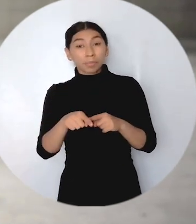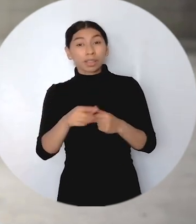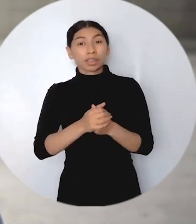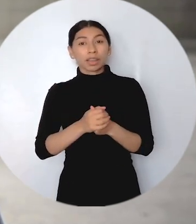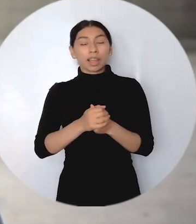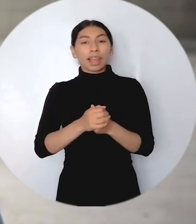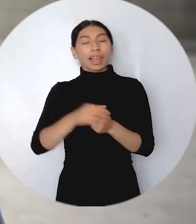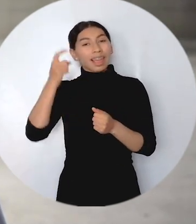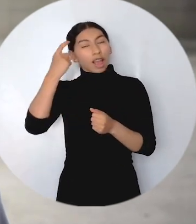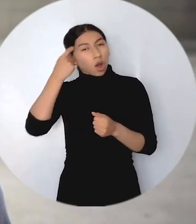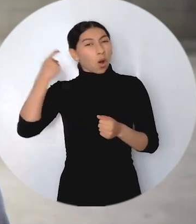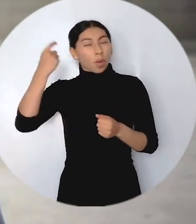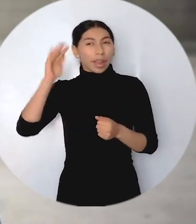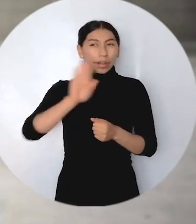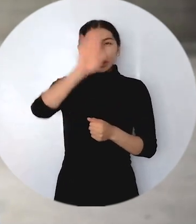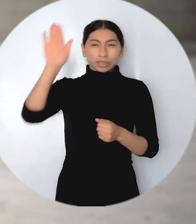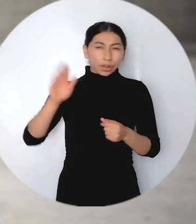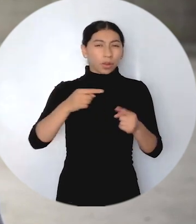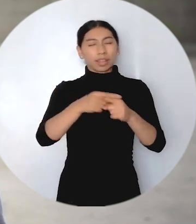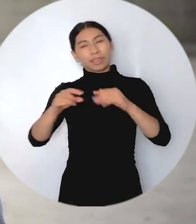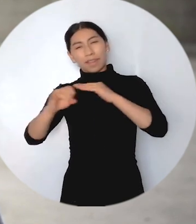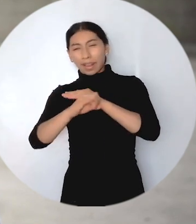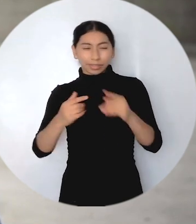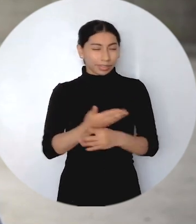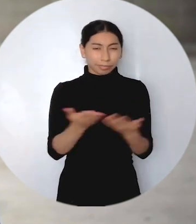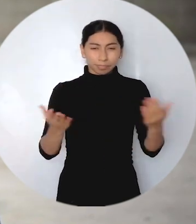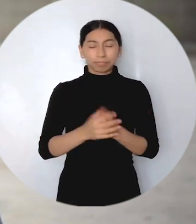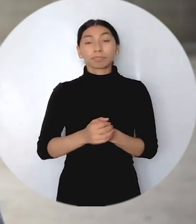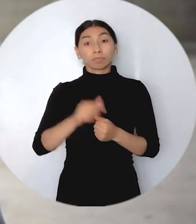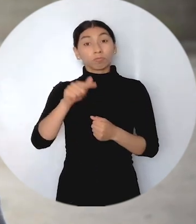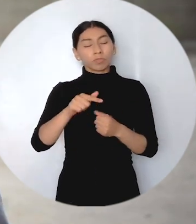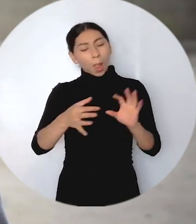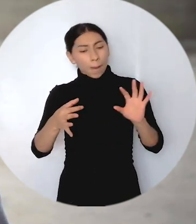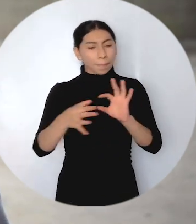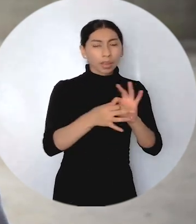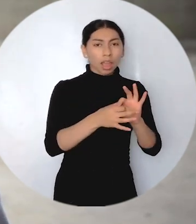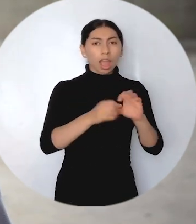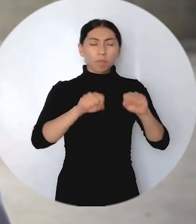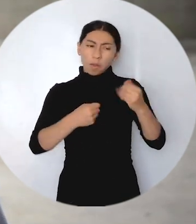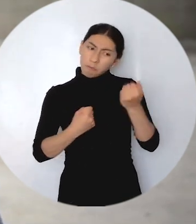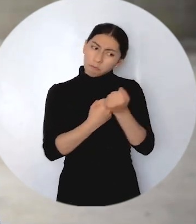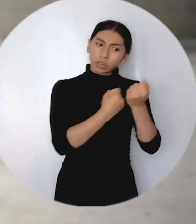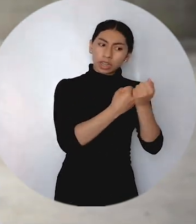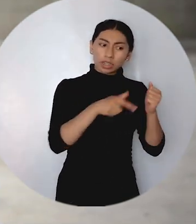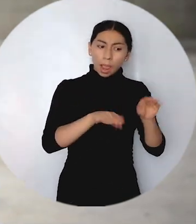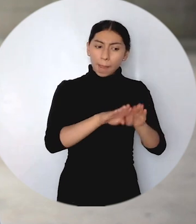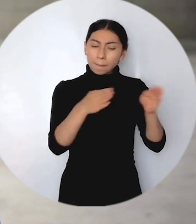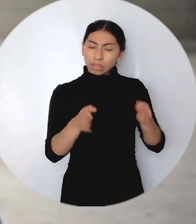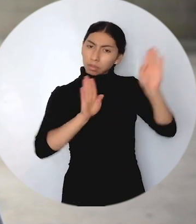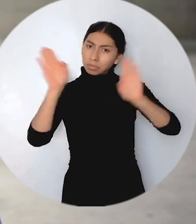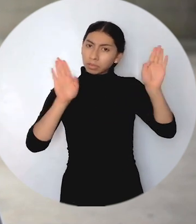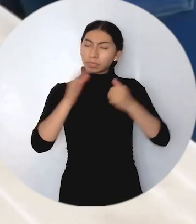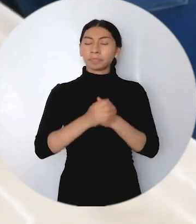escenario de la gobernación de Antioquia, la Defensoría del Pueblo, la Procuraduría, estas instituciones en articulación fortalecieron a las